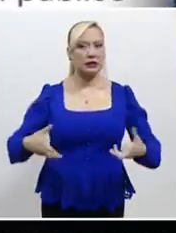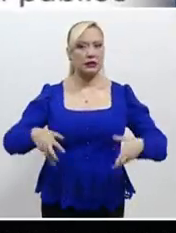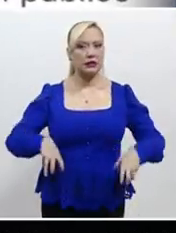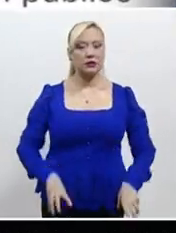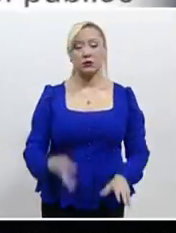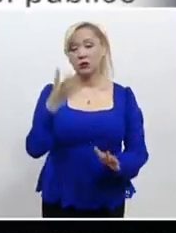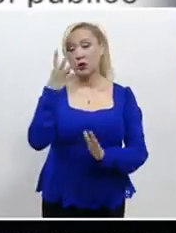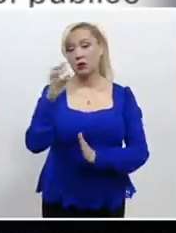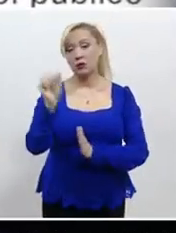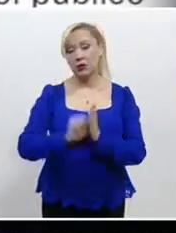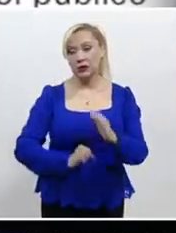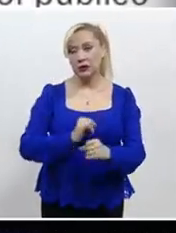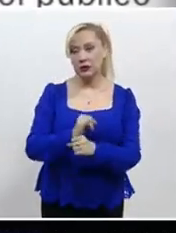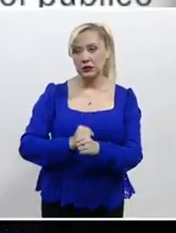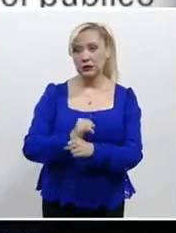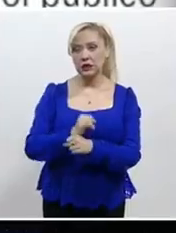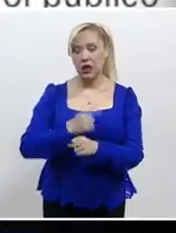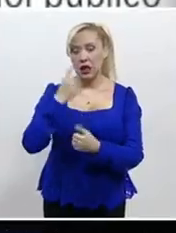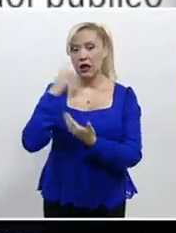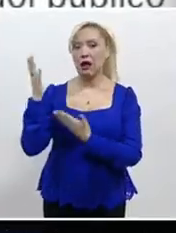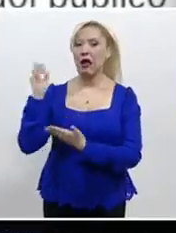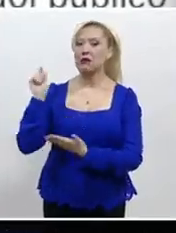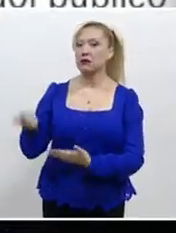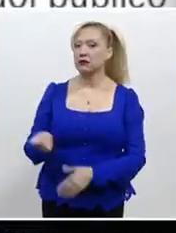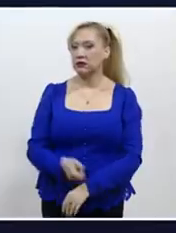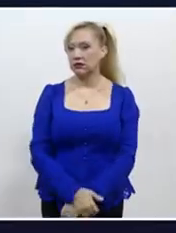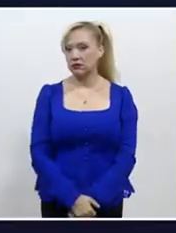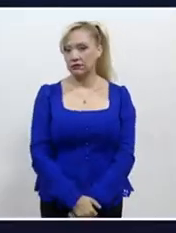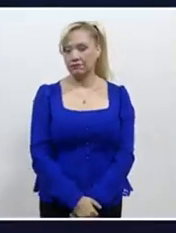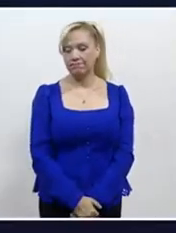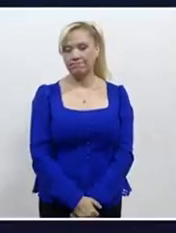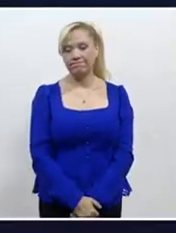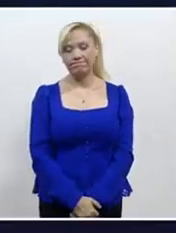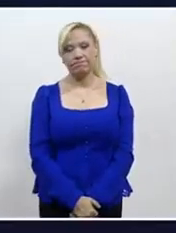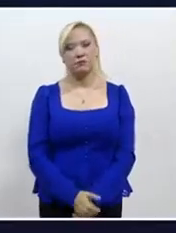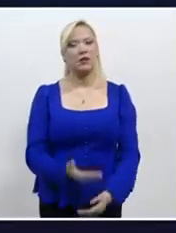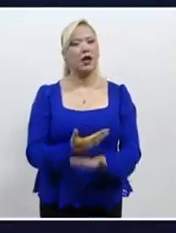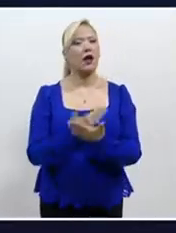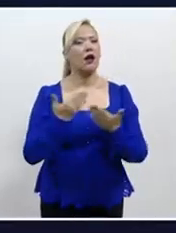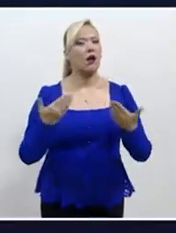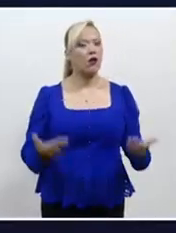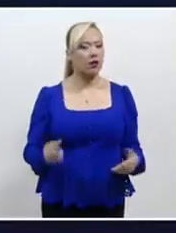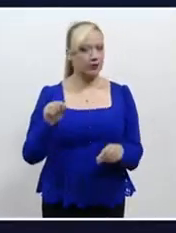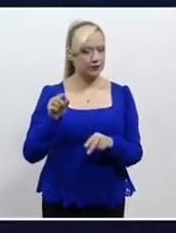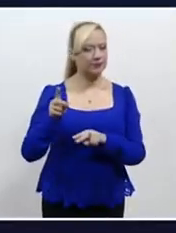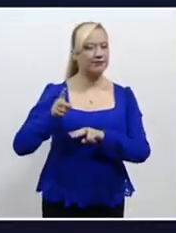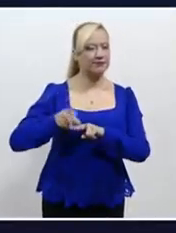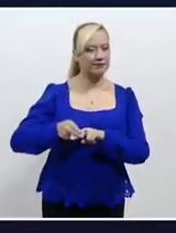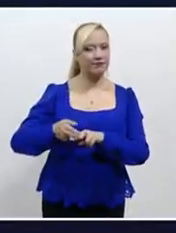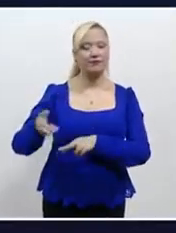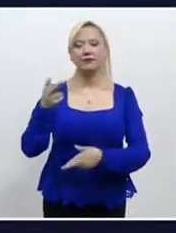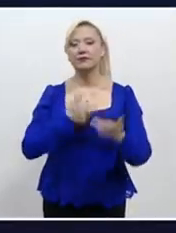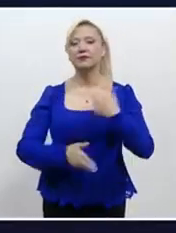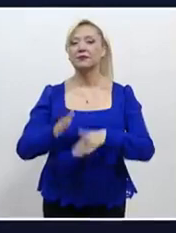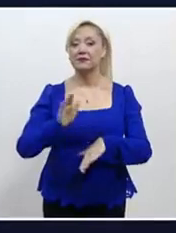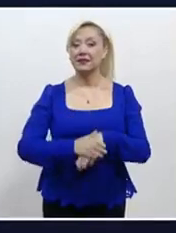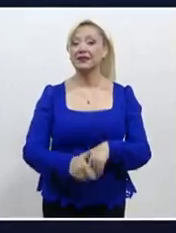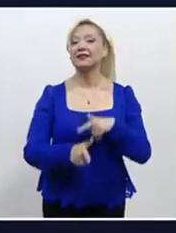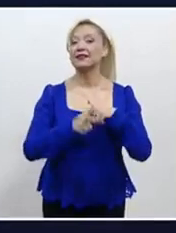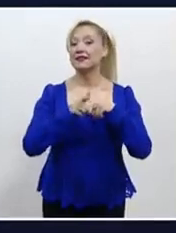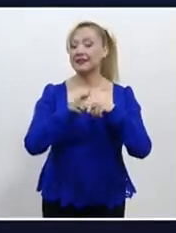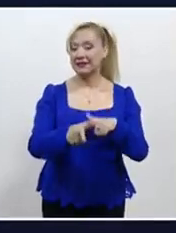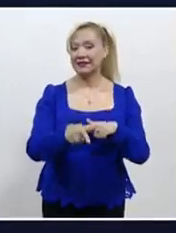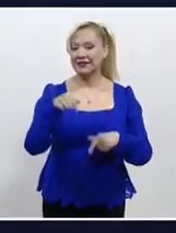cuatro meses para el cierre de la investigación complementaria. Es momento de una pausa, pero no se vaya porque tenemos más